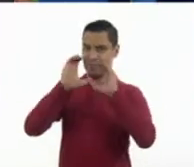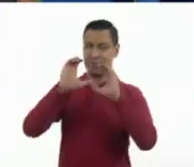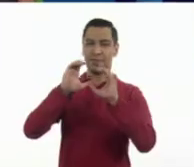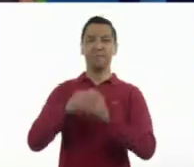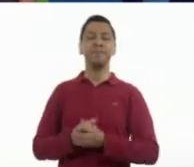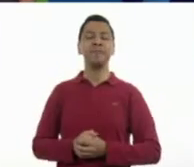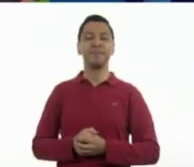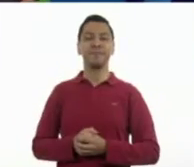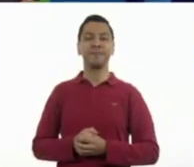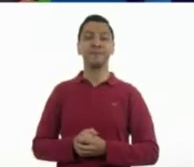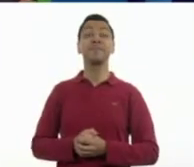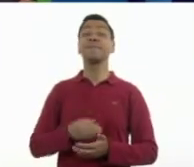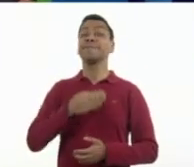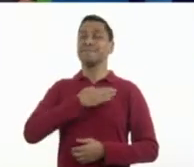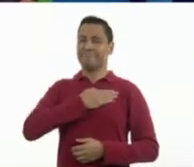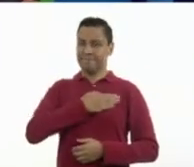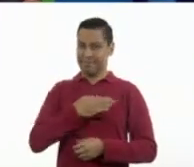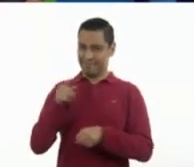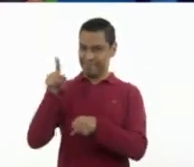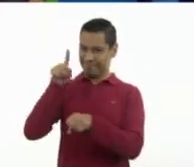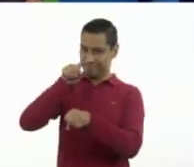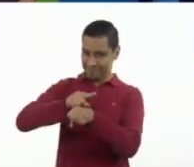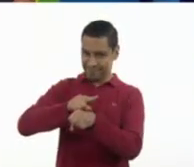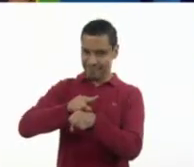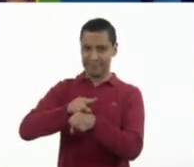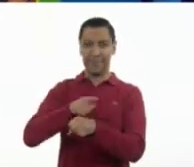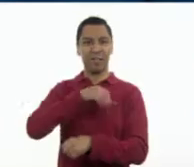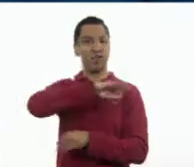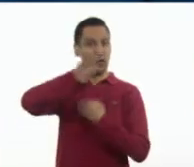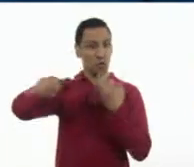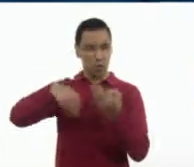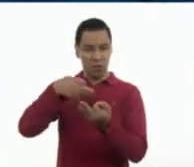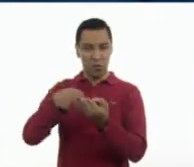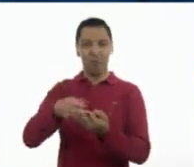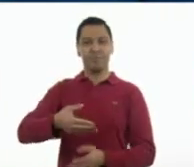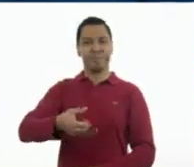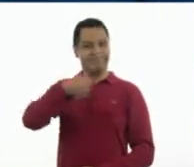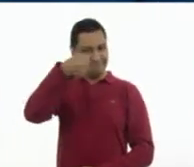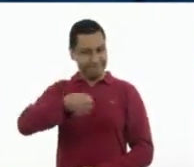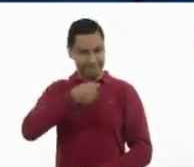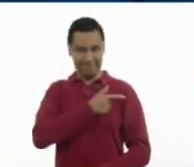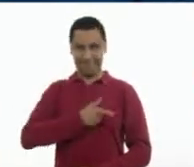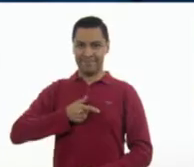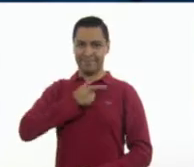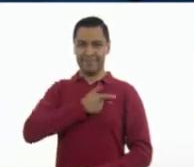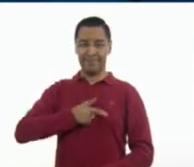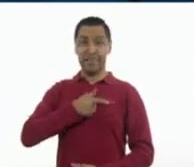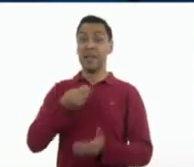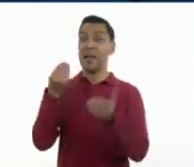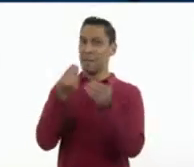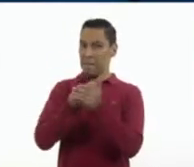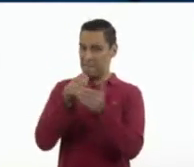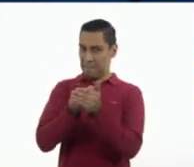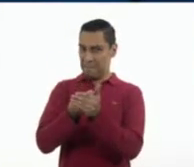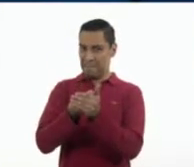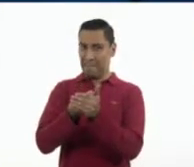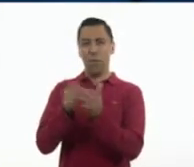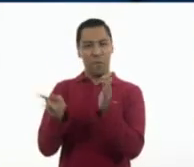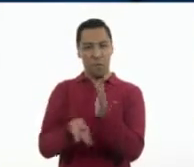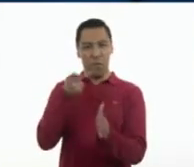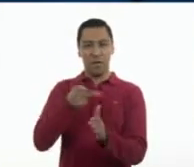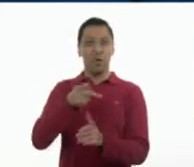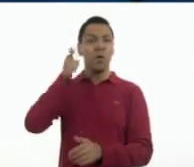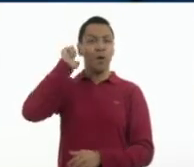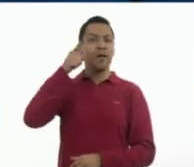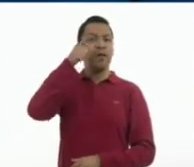Muy buen día a todos. Me da gusto saludarlos para compartir una clase más. Espero que en su casa se encuentren